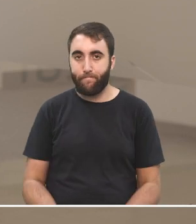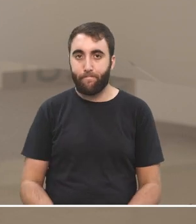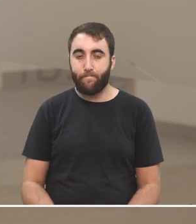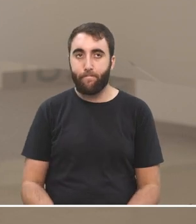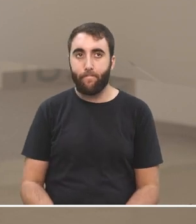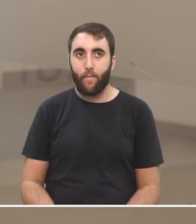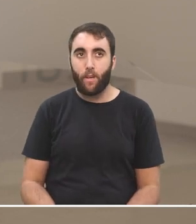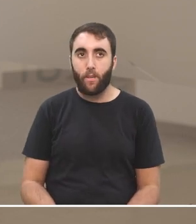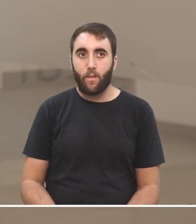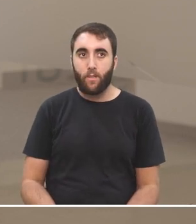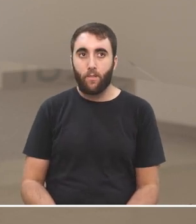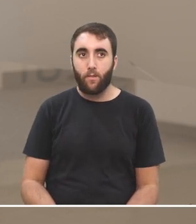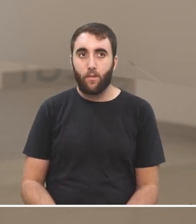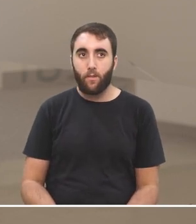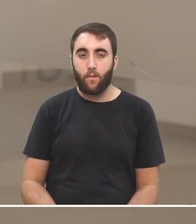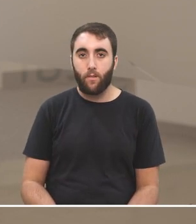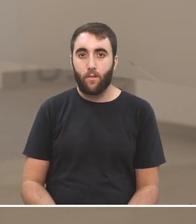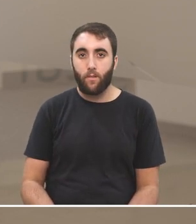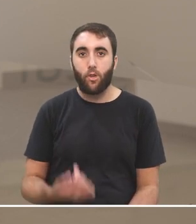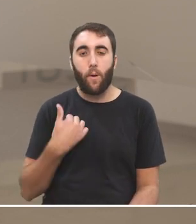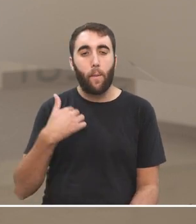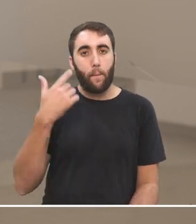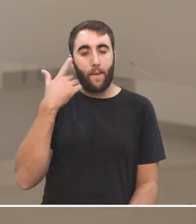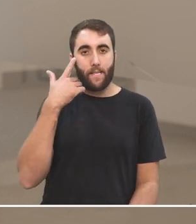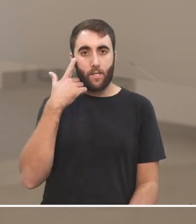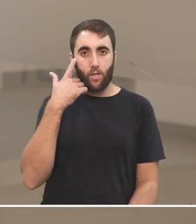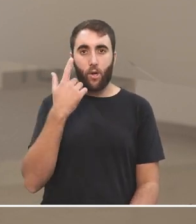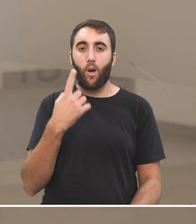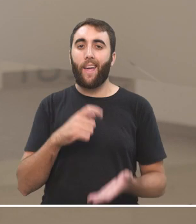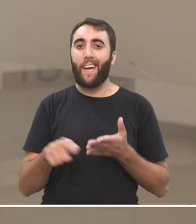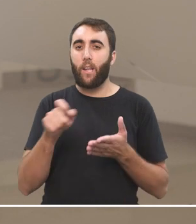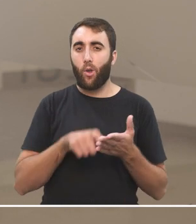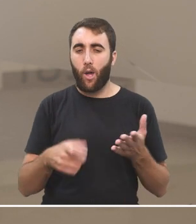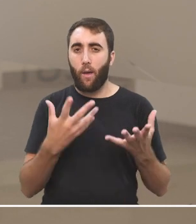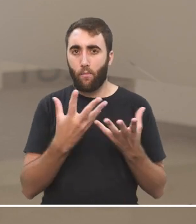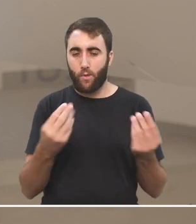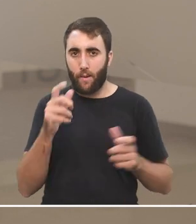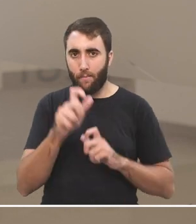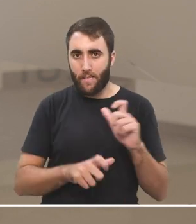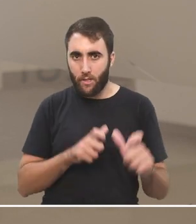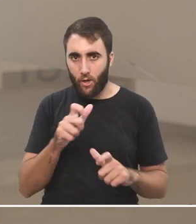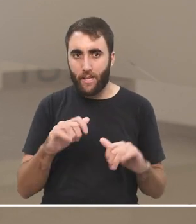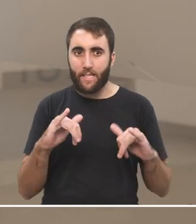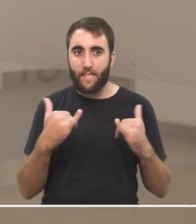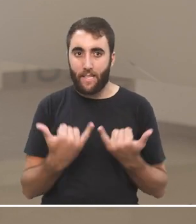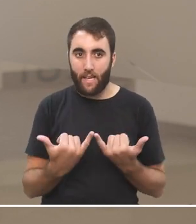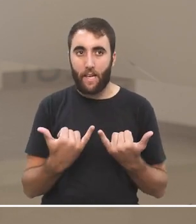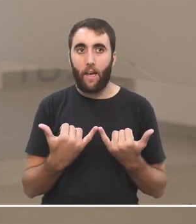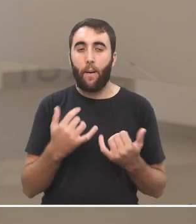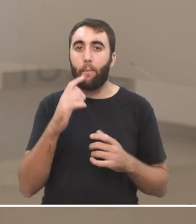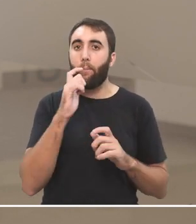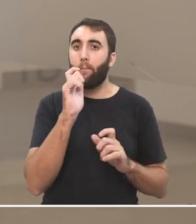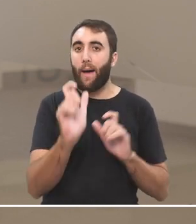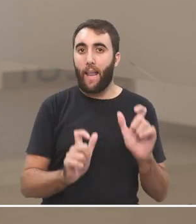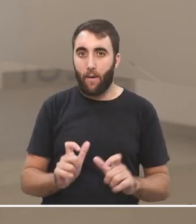Yo creo que así parece una firula, ¿no? de escritores, o de académicos, sin embargo, las